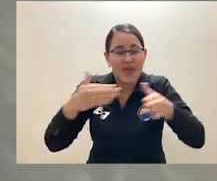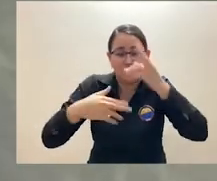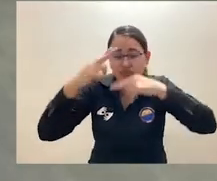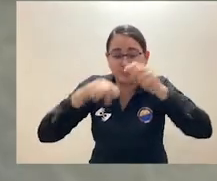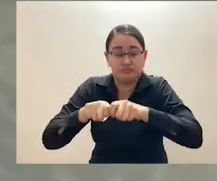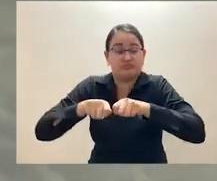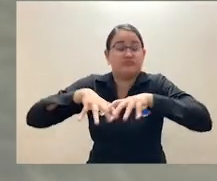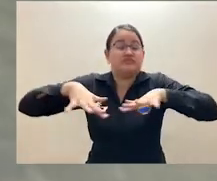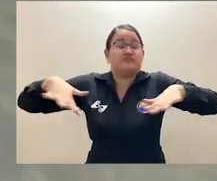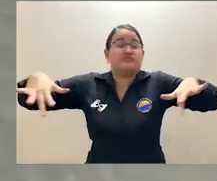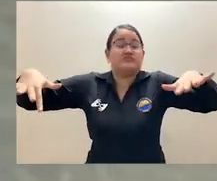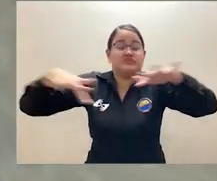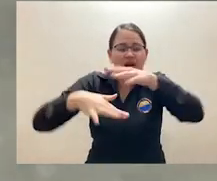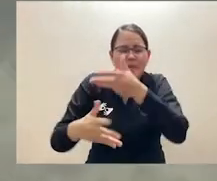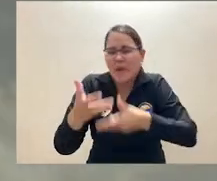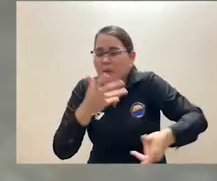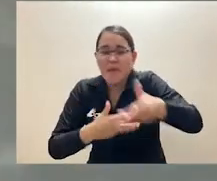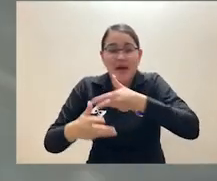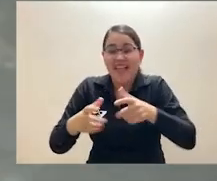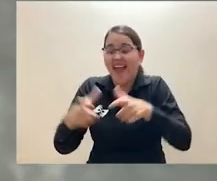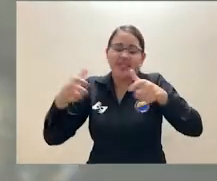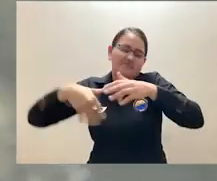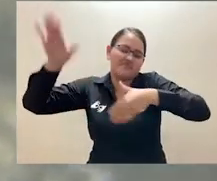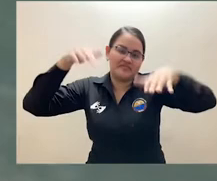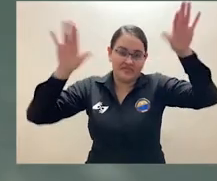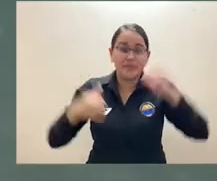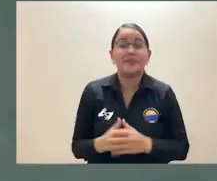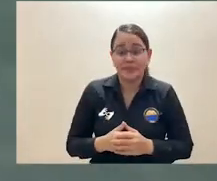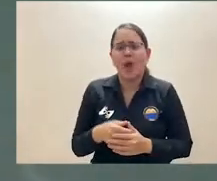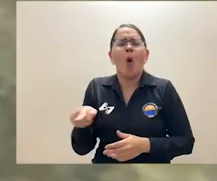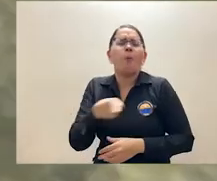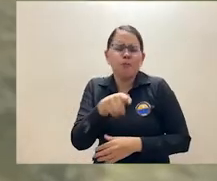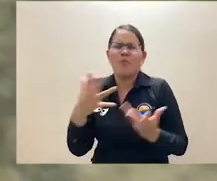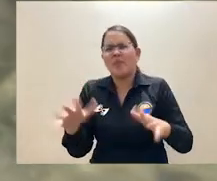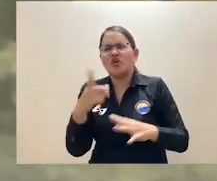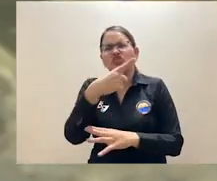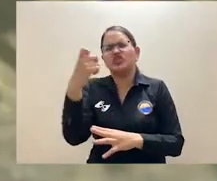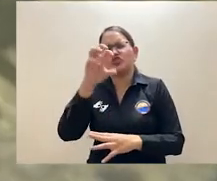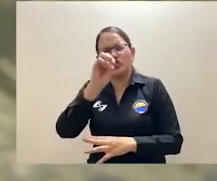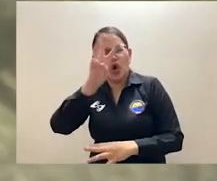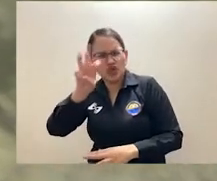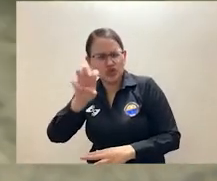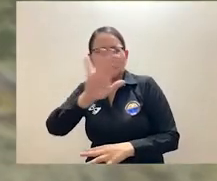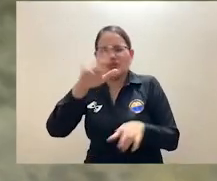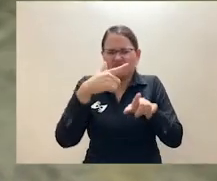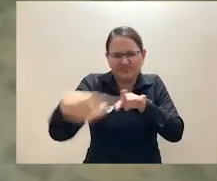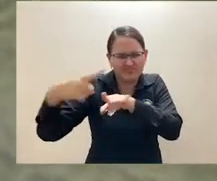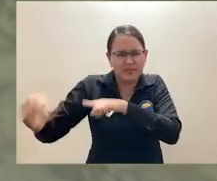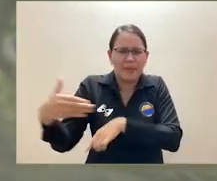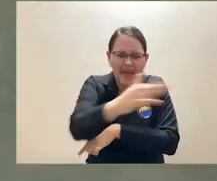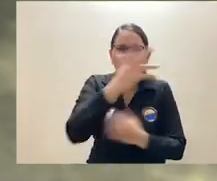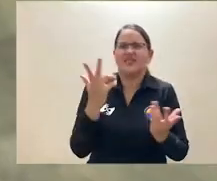hogar de 108 tipos de peces y de 36 especies de macroinvertebrados como camarones, cangrejos, gusanos y